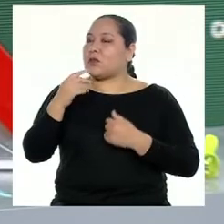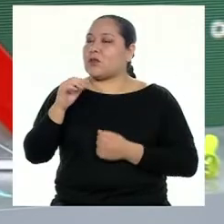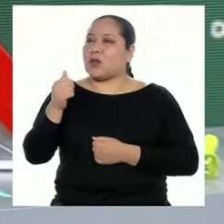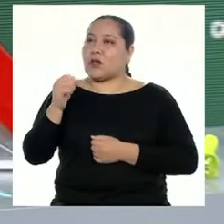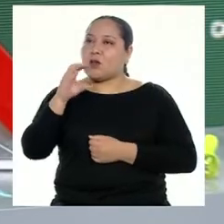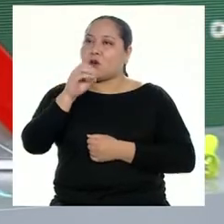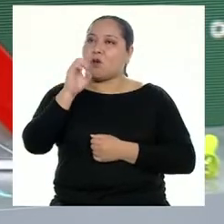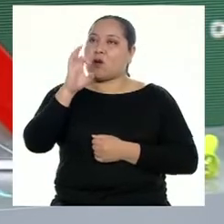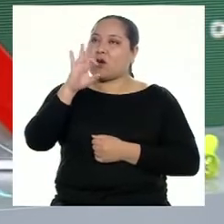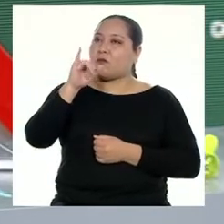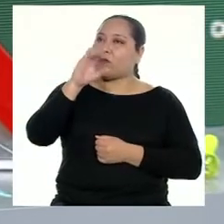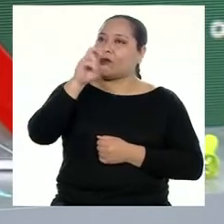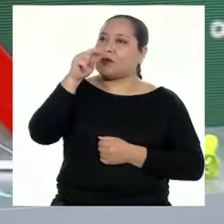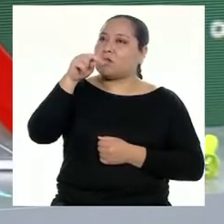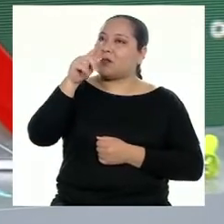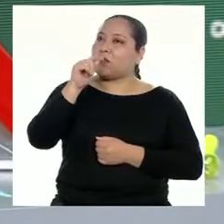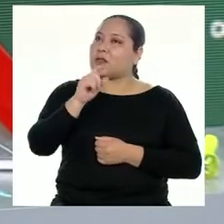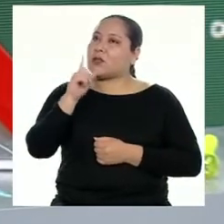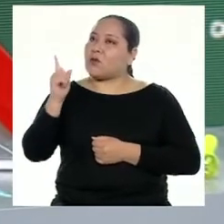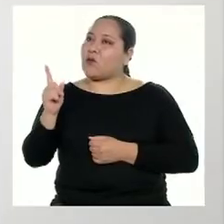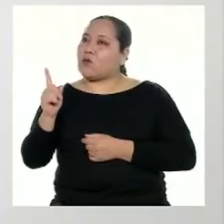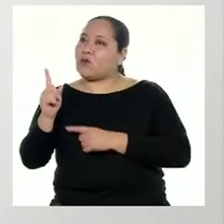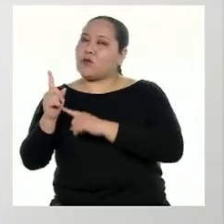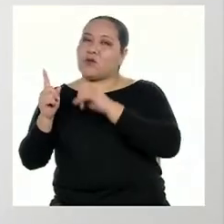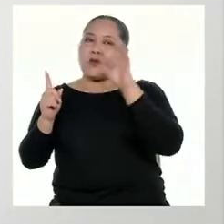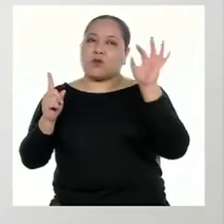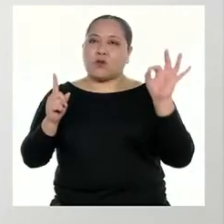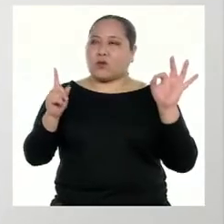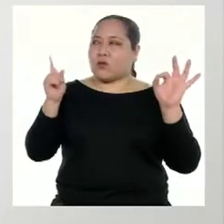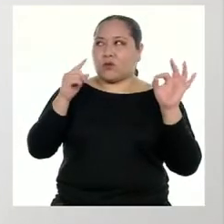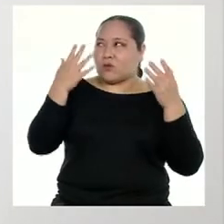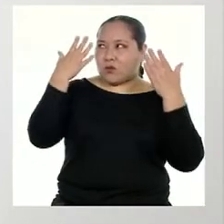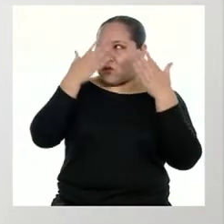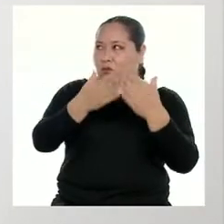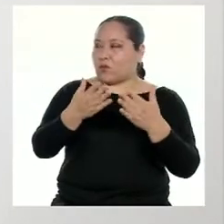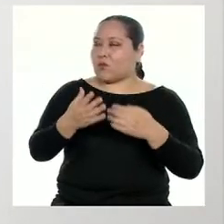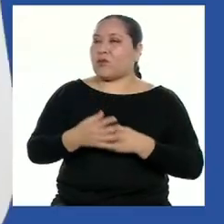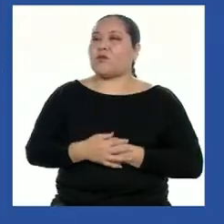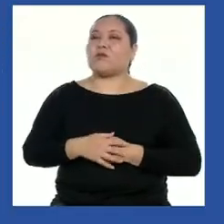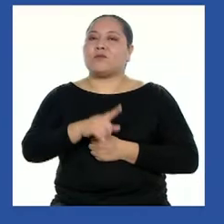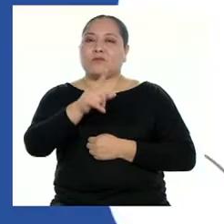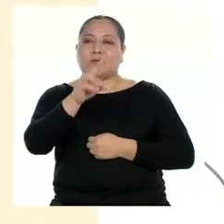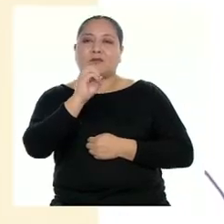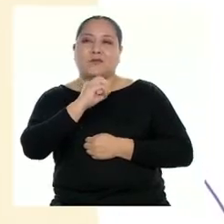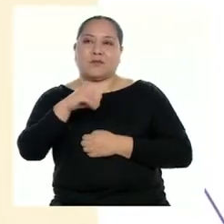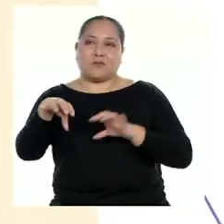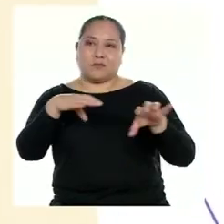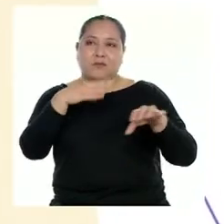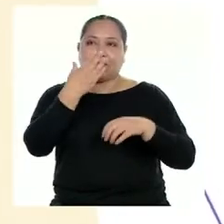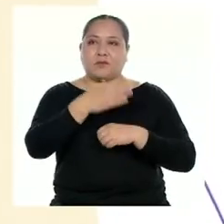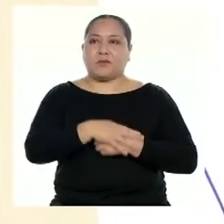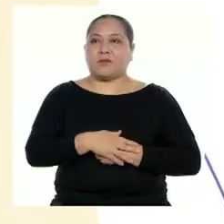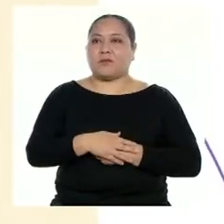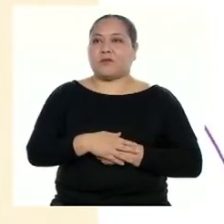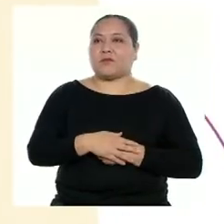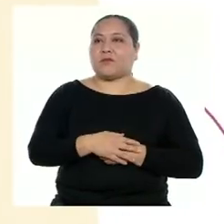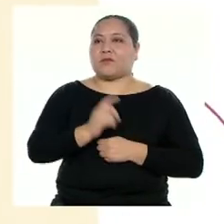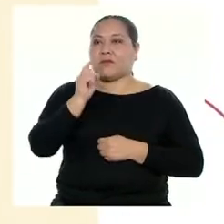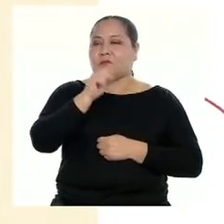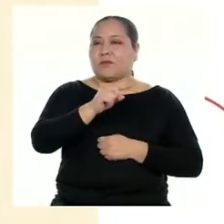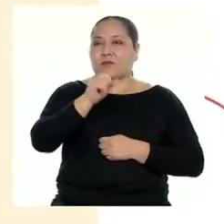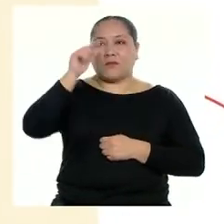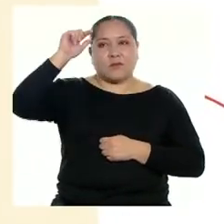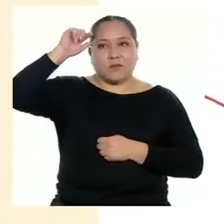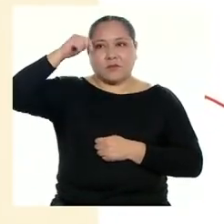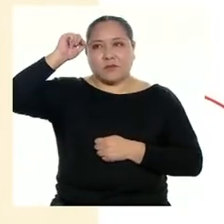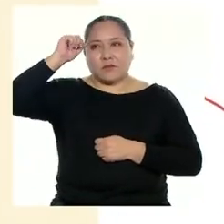1 y 9? No cumple la condición. Buena, Yaremis, ahí voy. Primero que nada, debemos